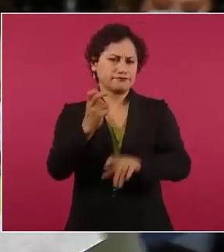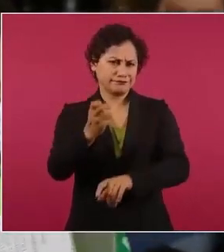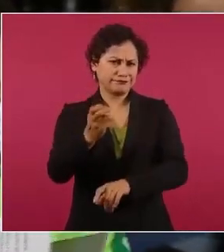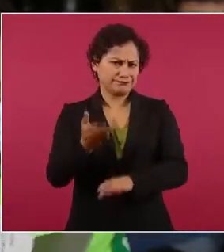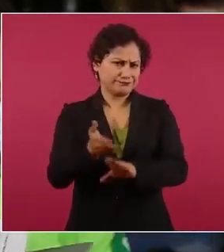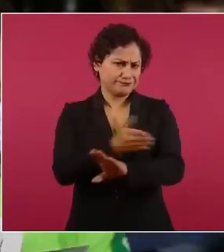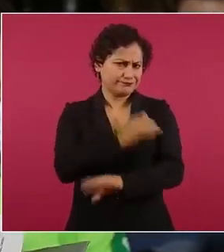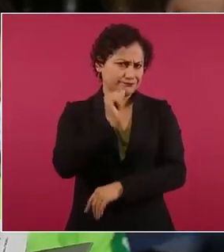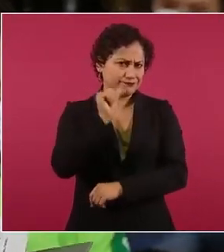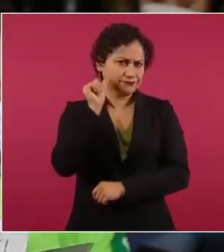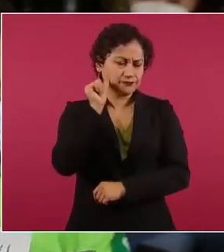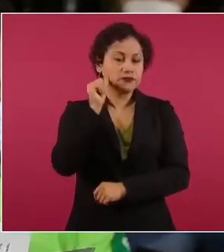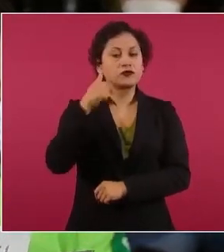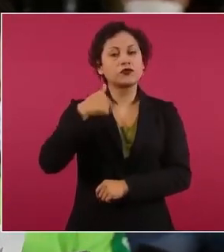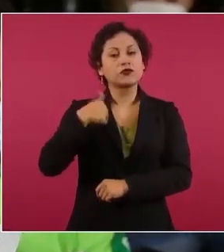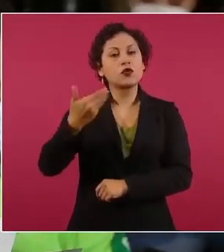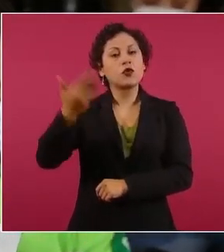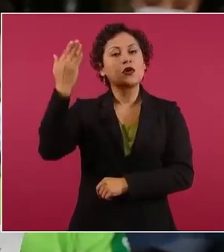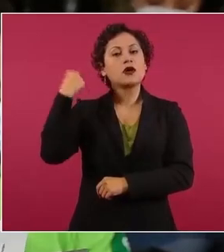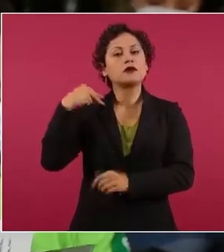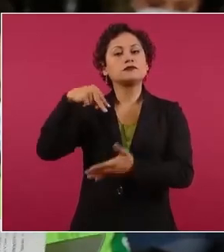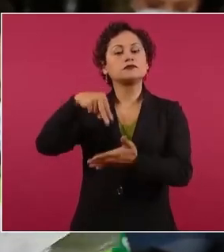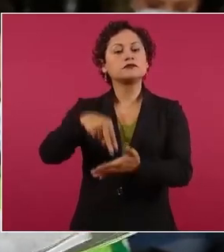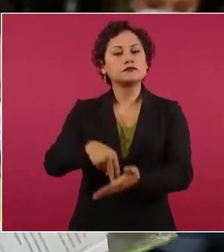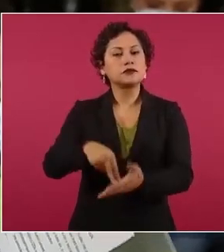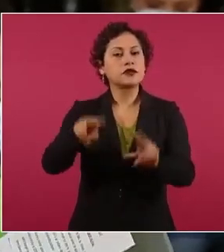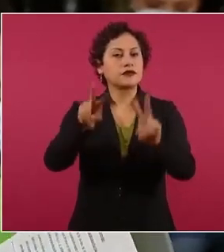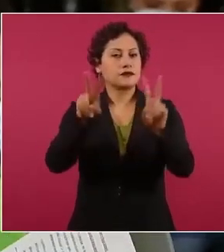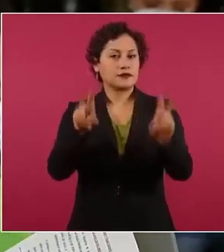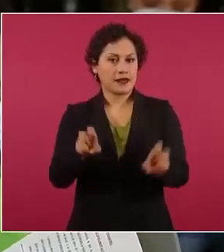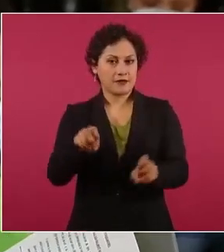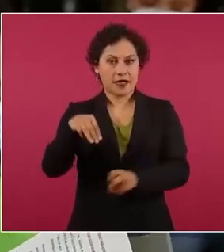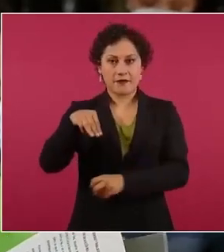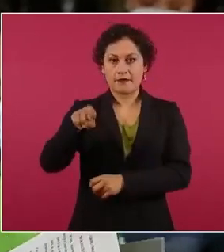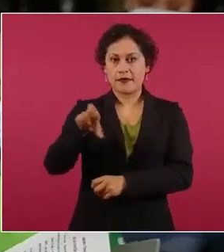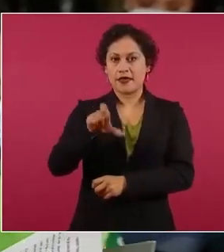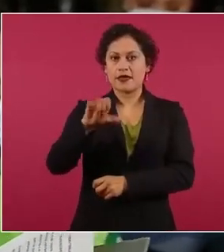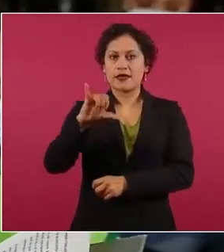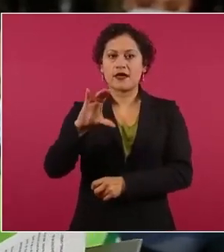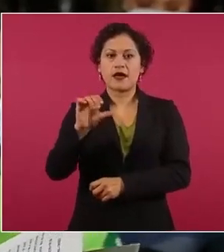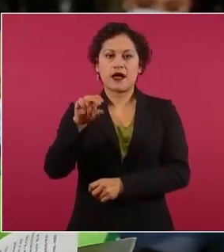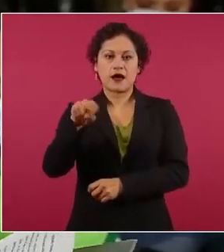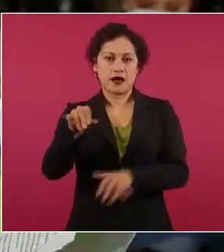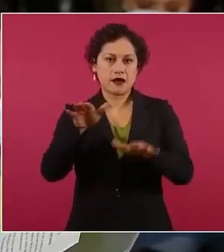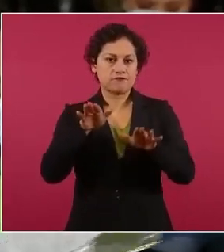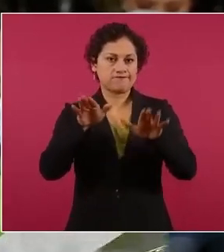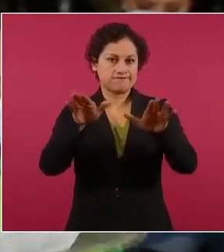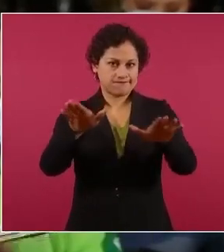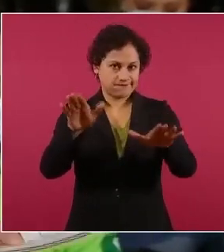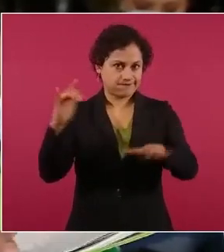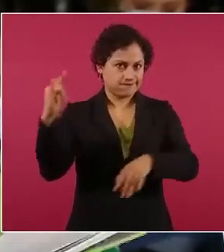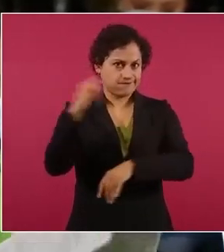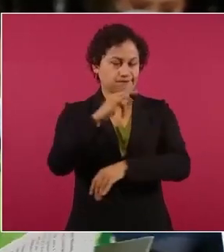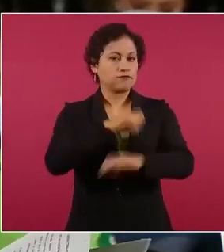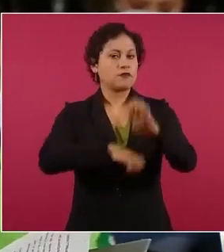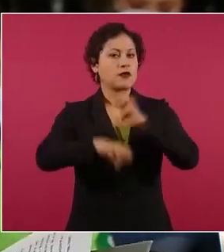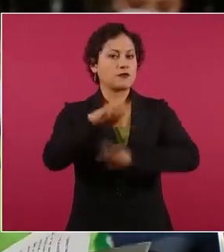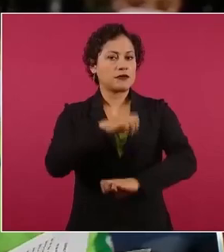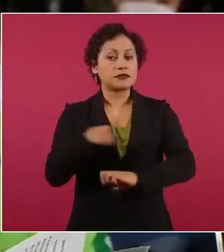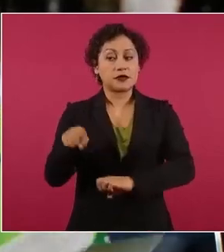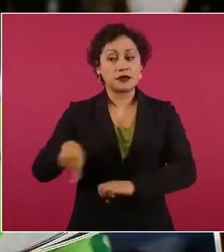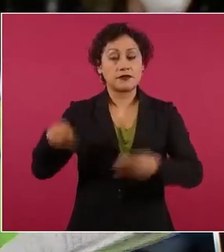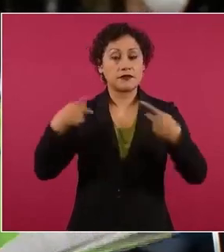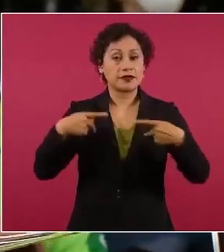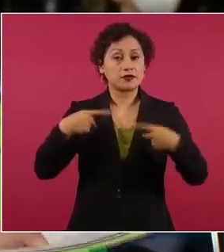planteado aquí el tema de mexicana de aviación particularmente de los jubilados usted dijo que iba a